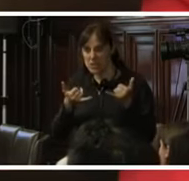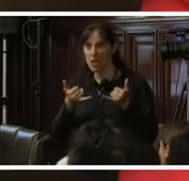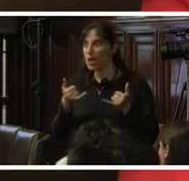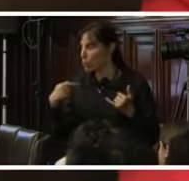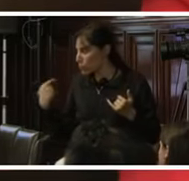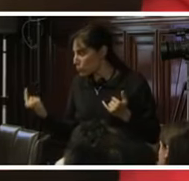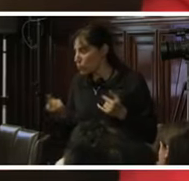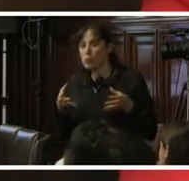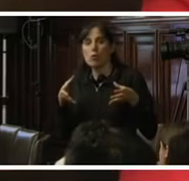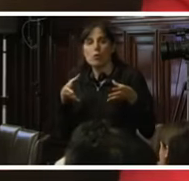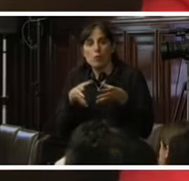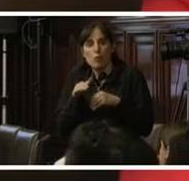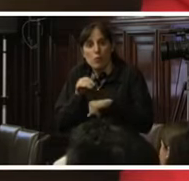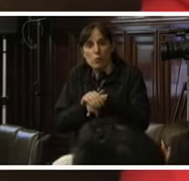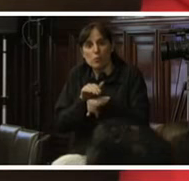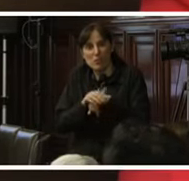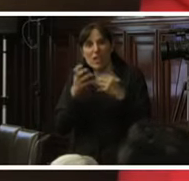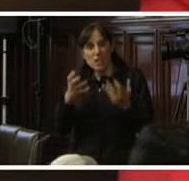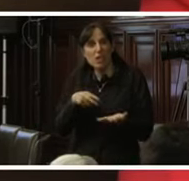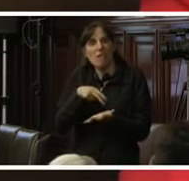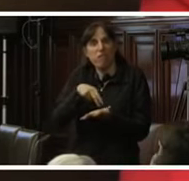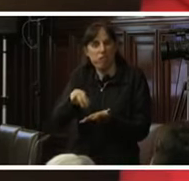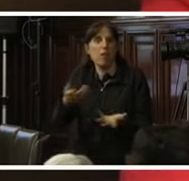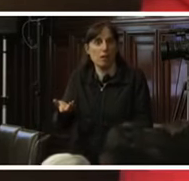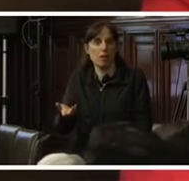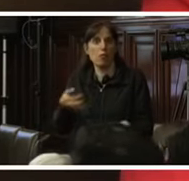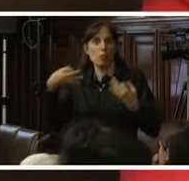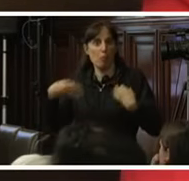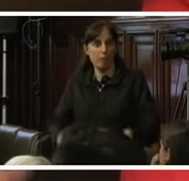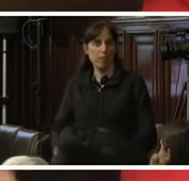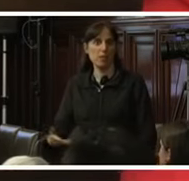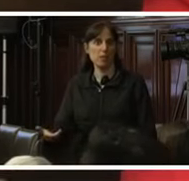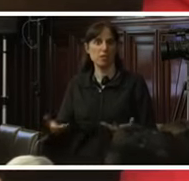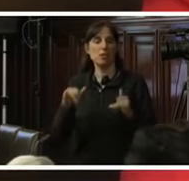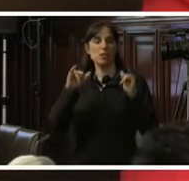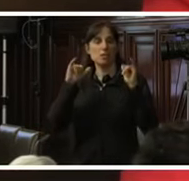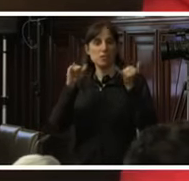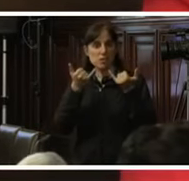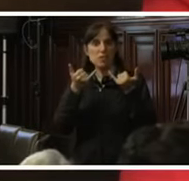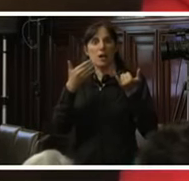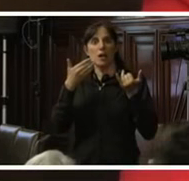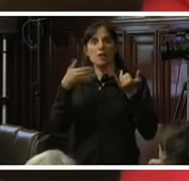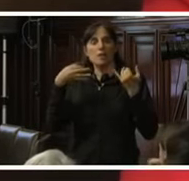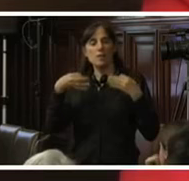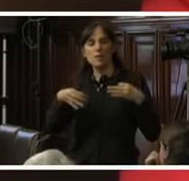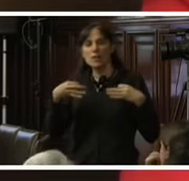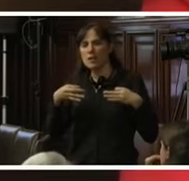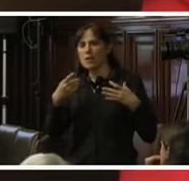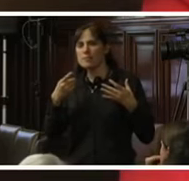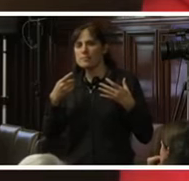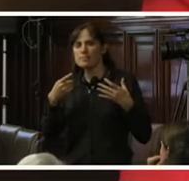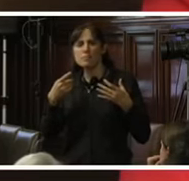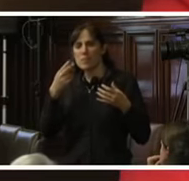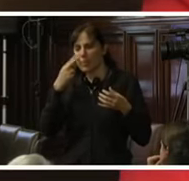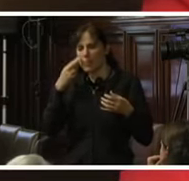responsabilidad y en eso no vamos a cejar. Aún cuando se haya convertido, lamentablemente, y no por problemas del